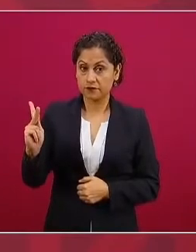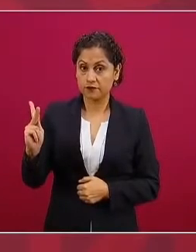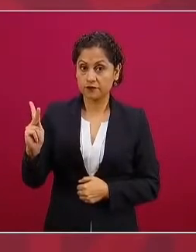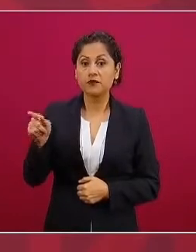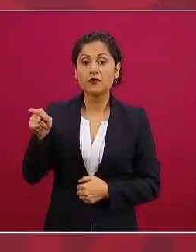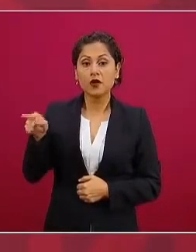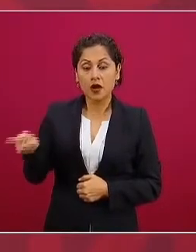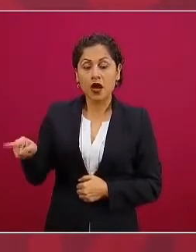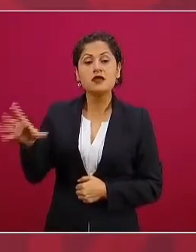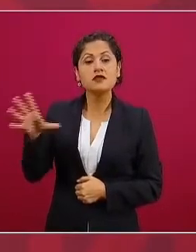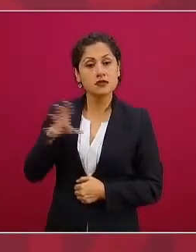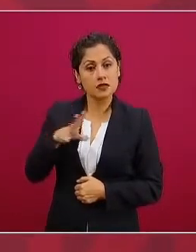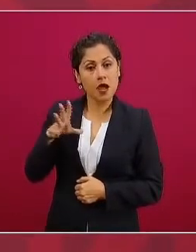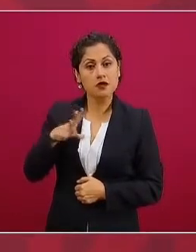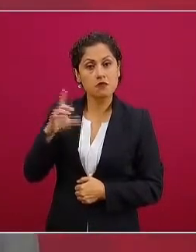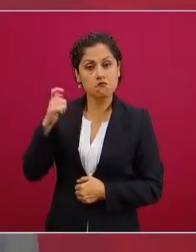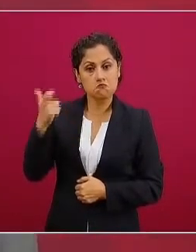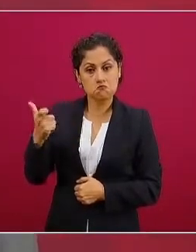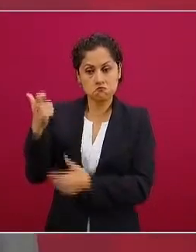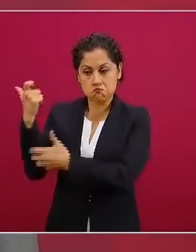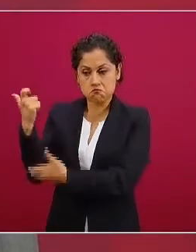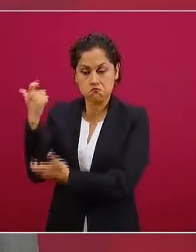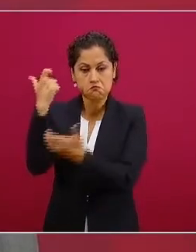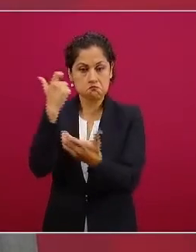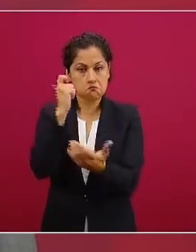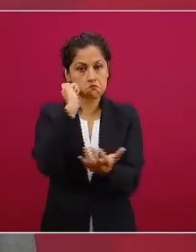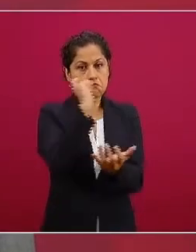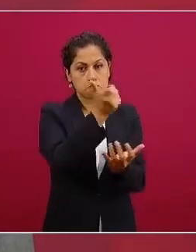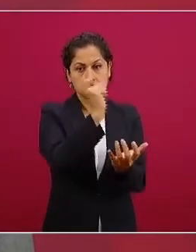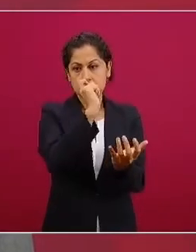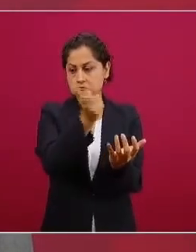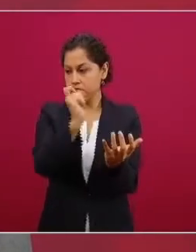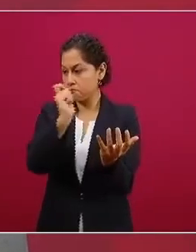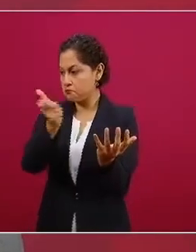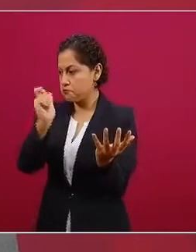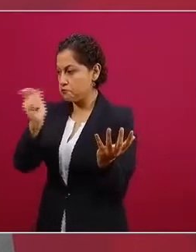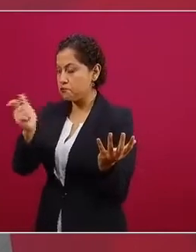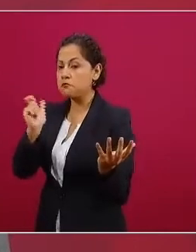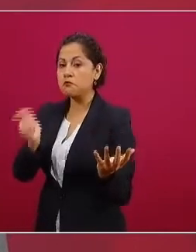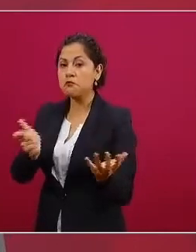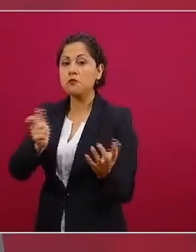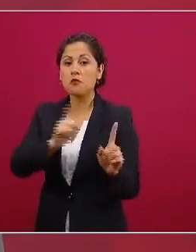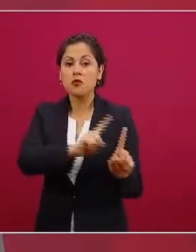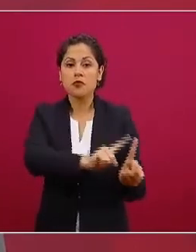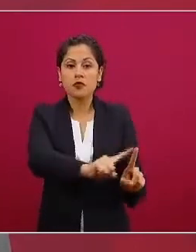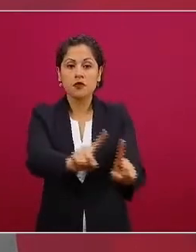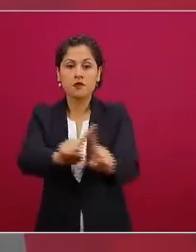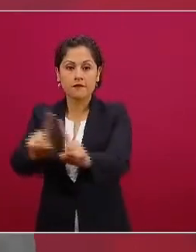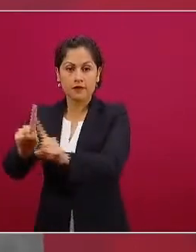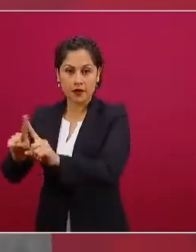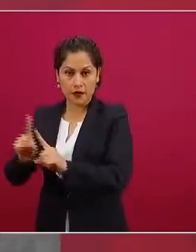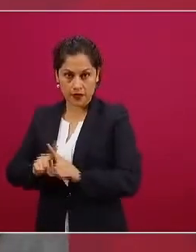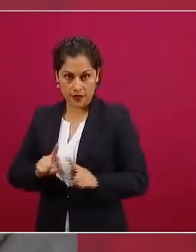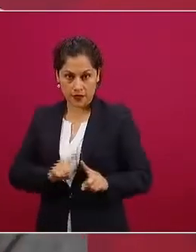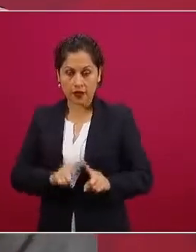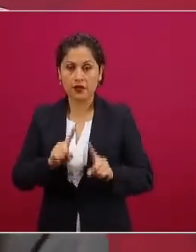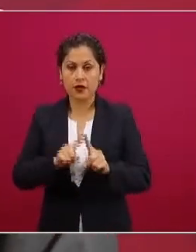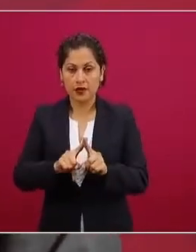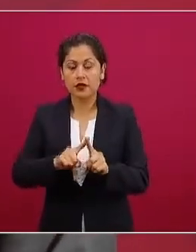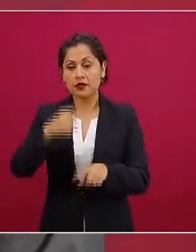recursos necesarios para cumplir cabalmente con la entrega de